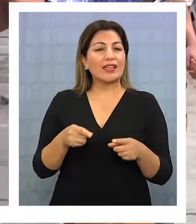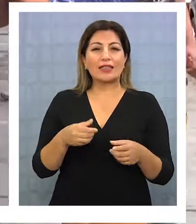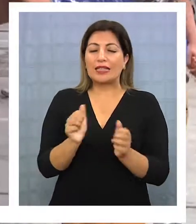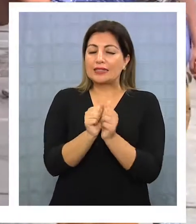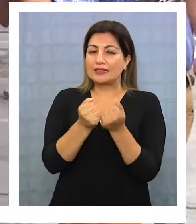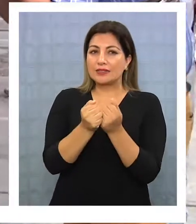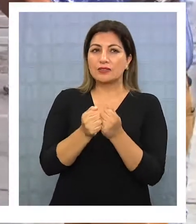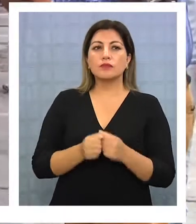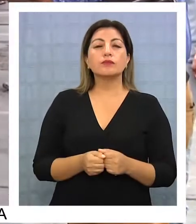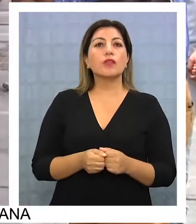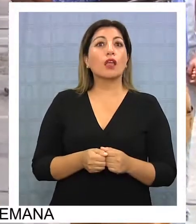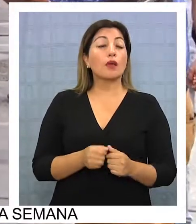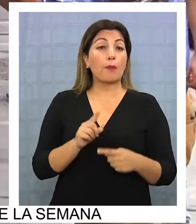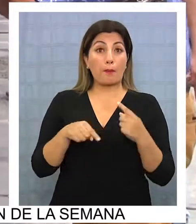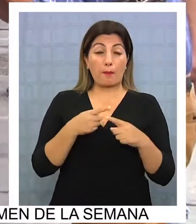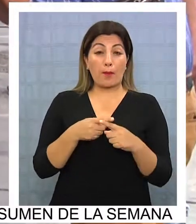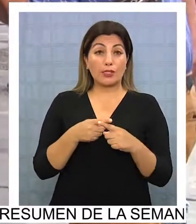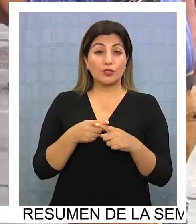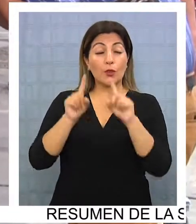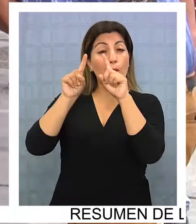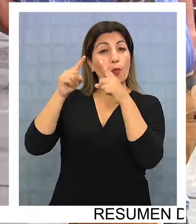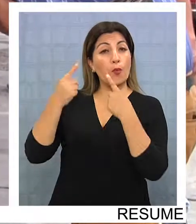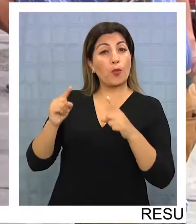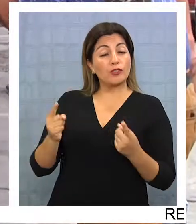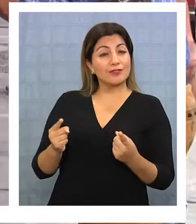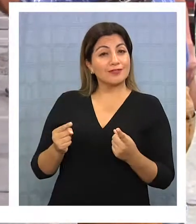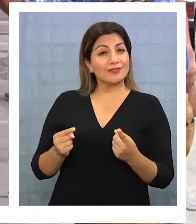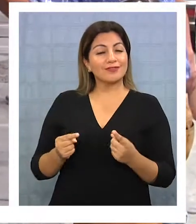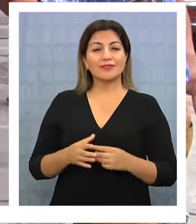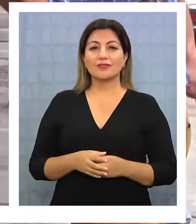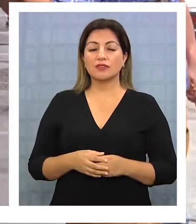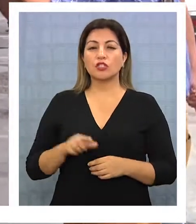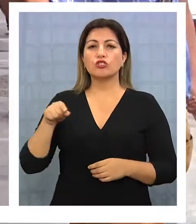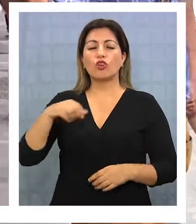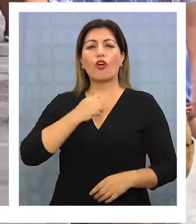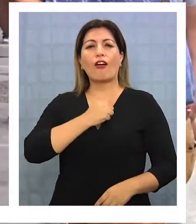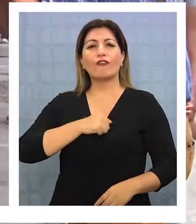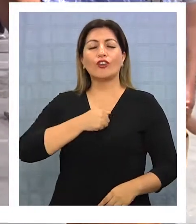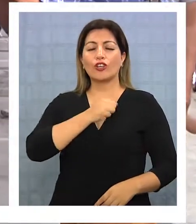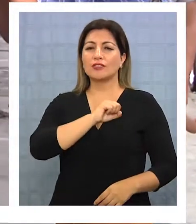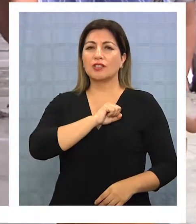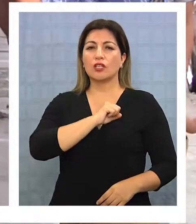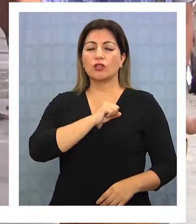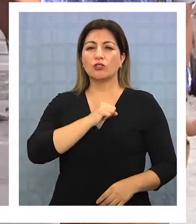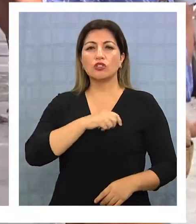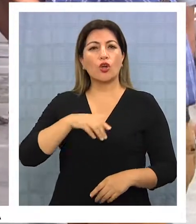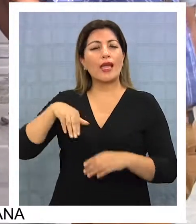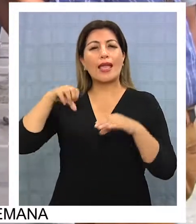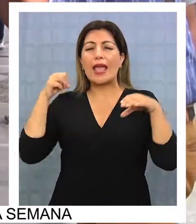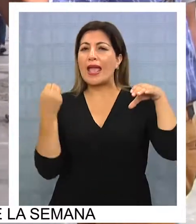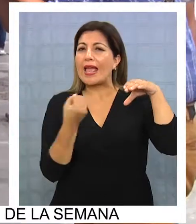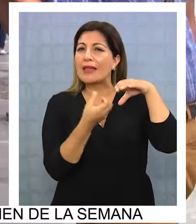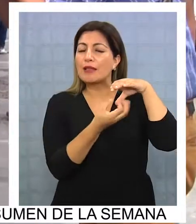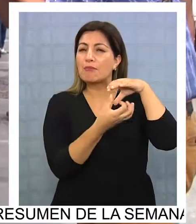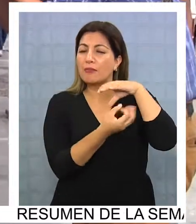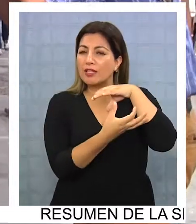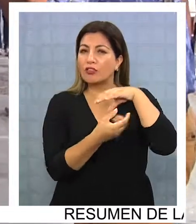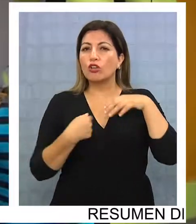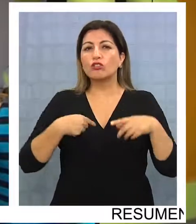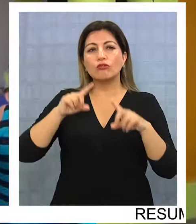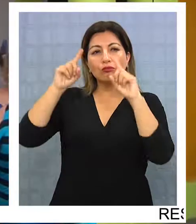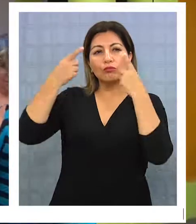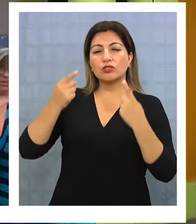sándwiches. Incluso hasta música en vivo puede encontrar. Estaba aburrido en Santiago, yo soy musico, toco en el metro de Santiago que está prohibido.